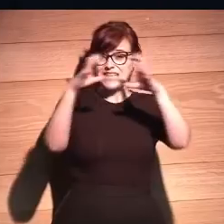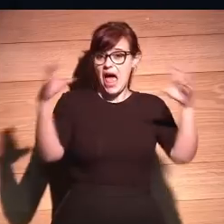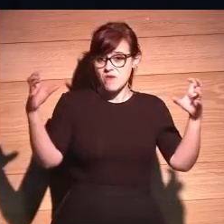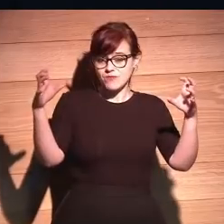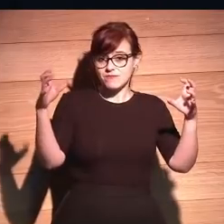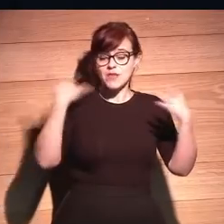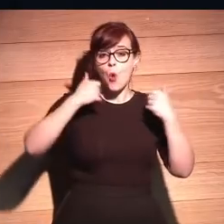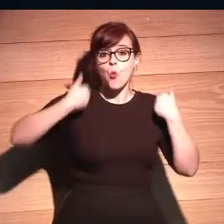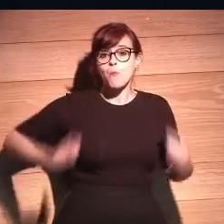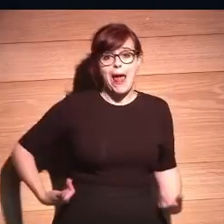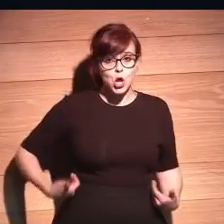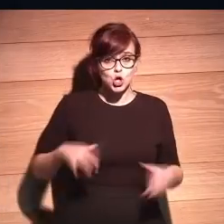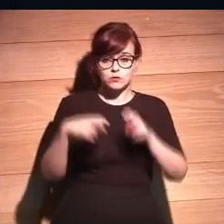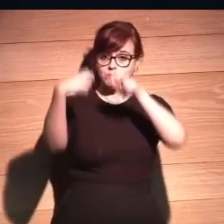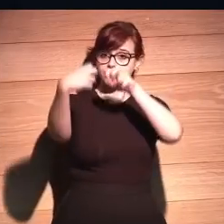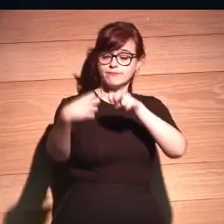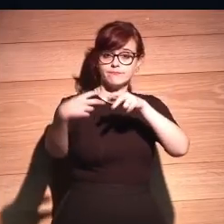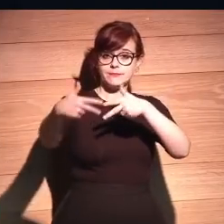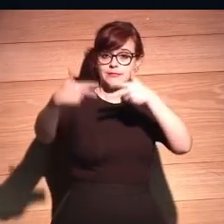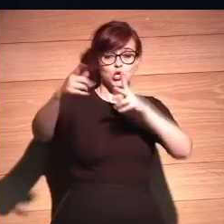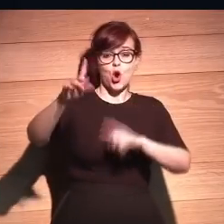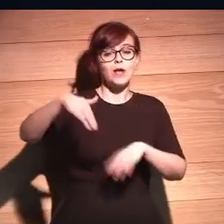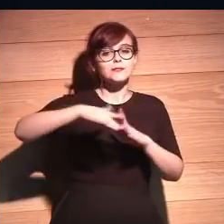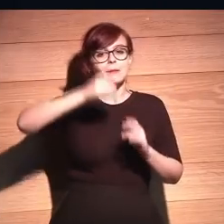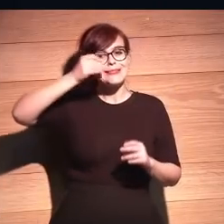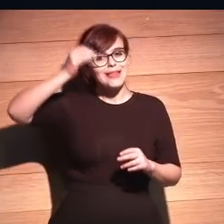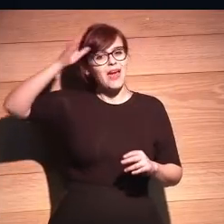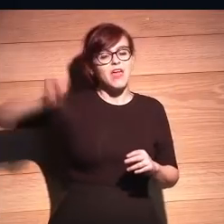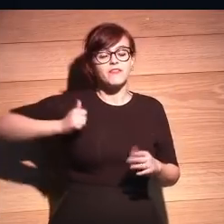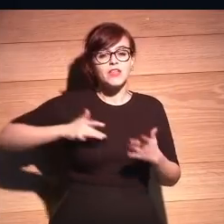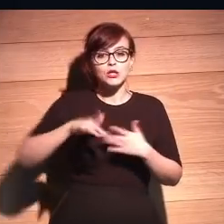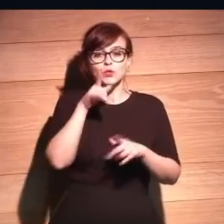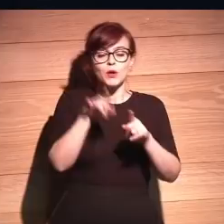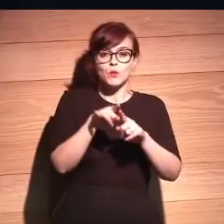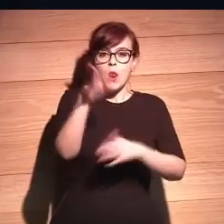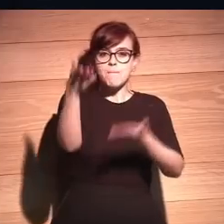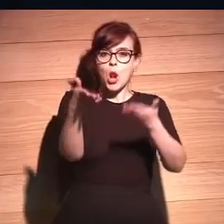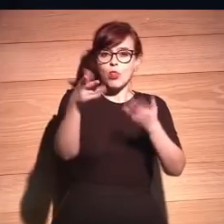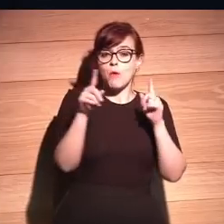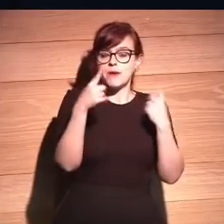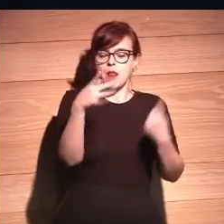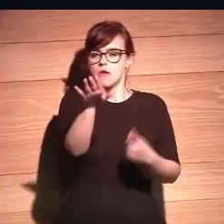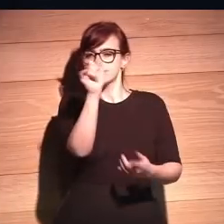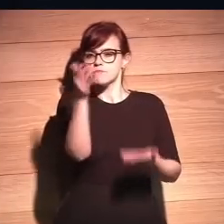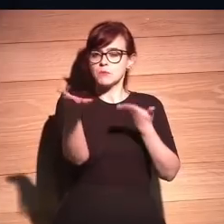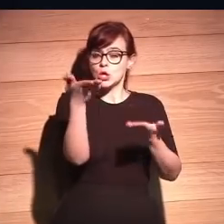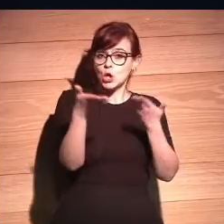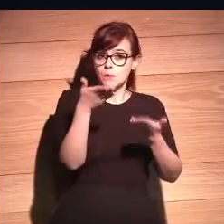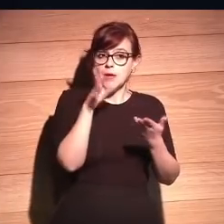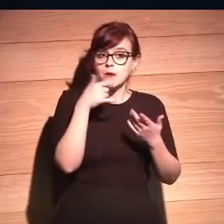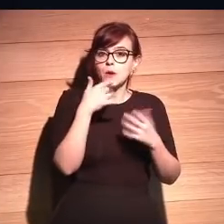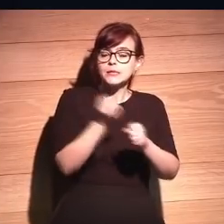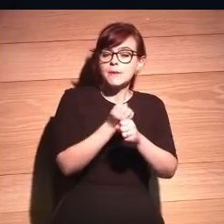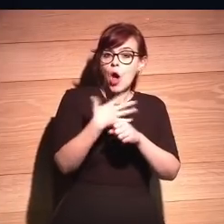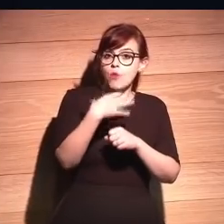que no hay un humano del otro lado, hay una inteligencia artificial que emite una primera valoración del candidato. Ahora resulta que si me dan